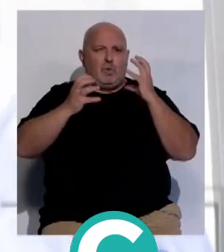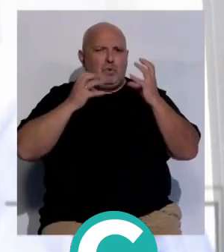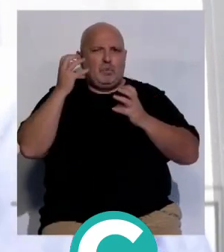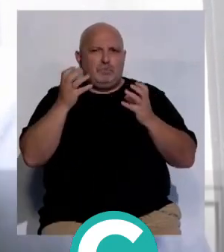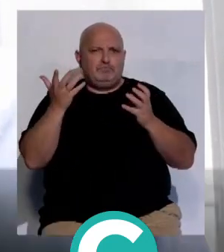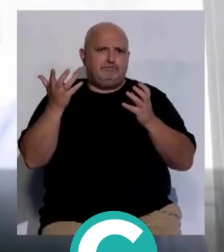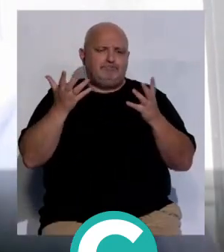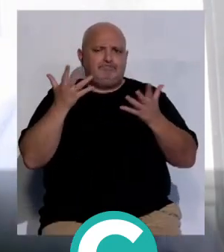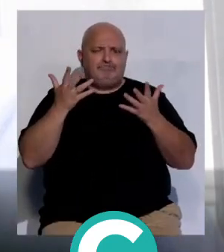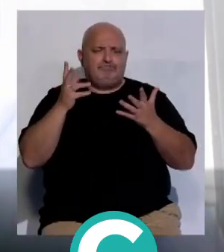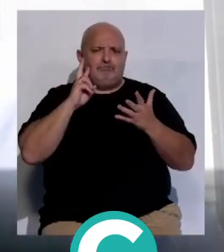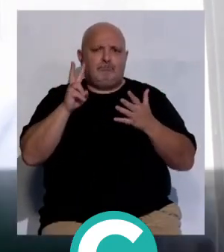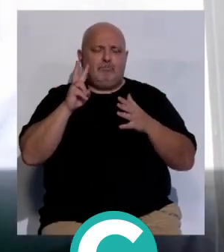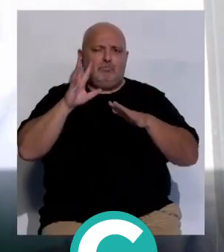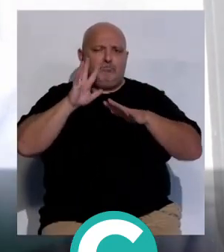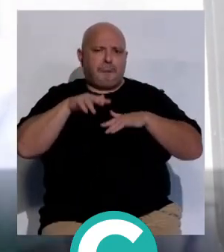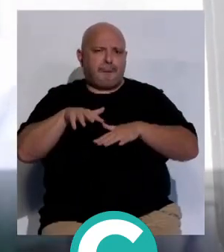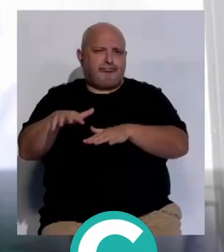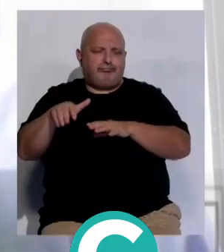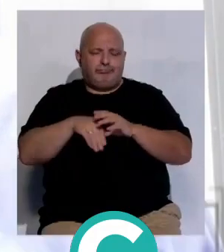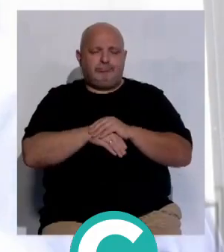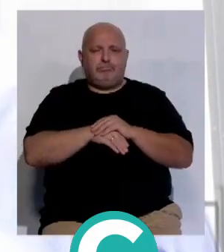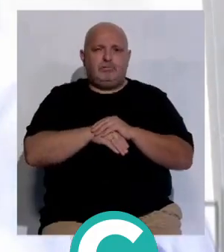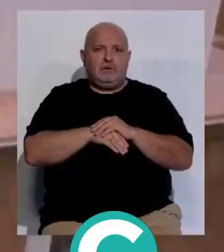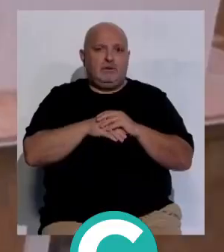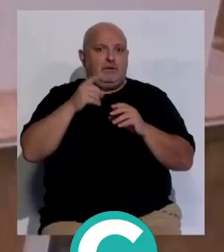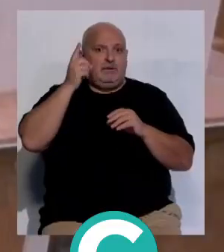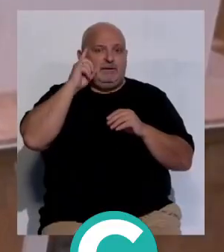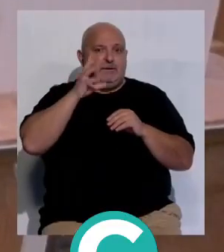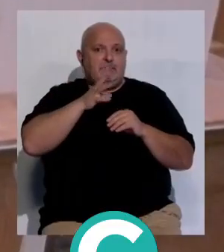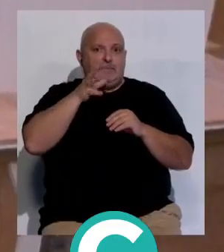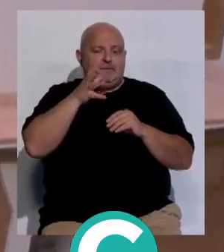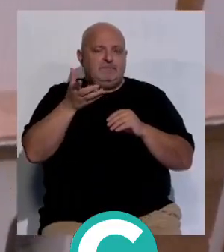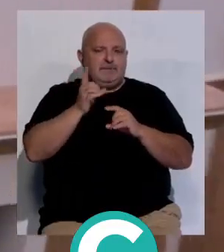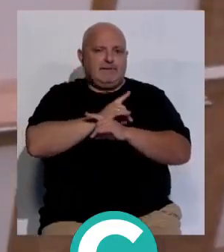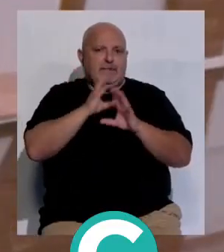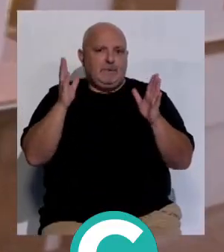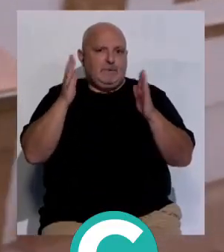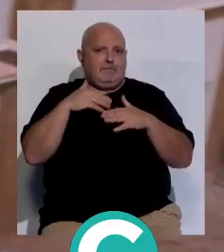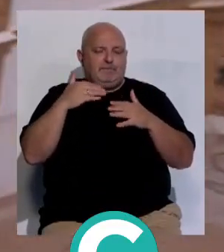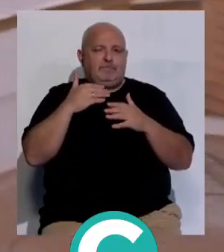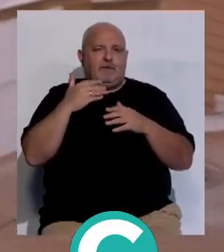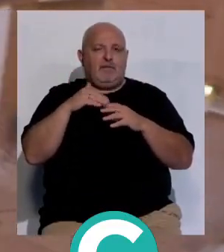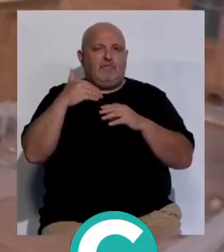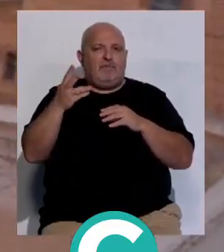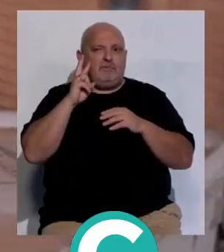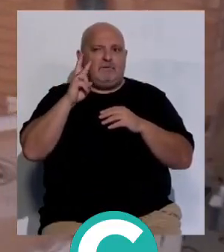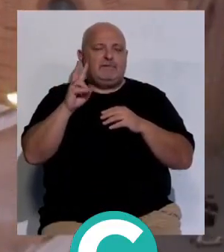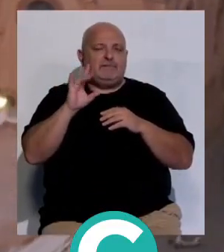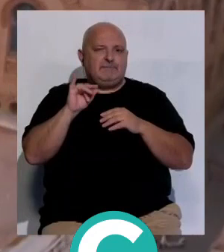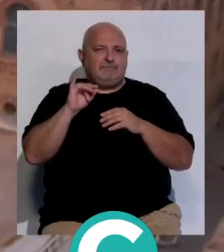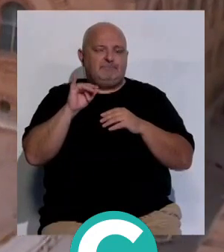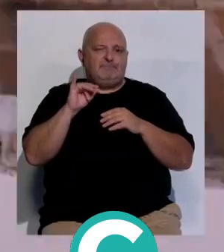y entonces salir todos corriendo porque no se sabía exactamente qué es lo que había pasado hasta que desde el exterior ya se pudo ver